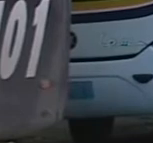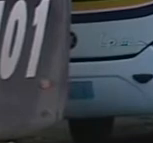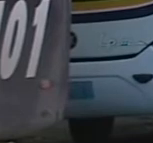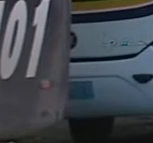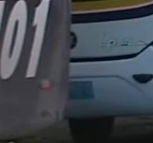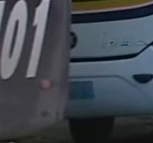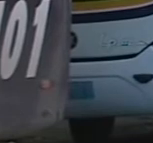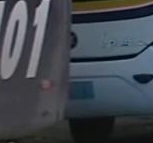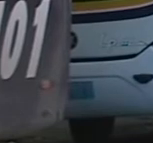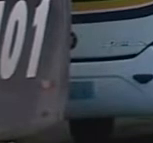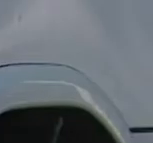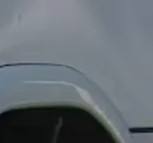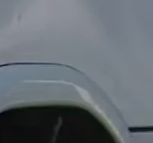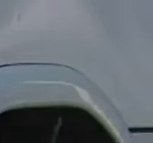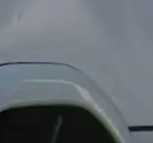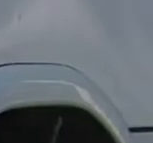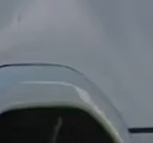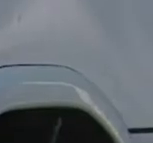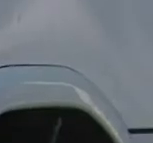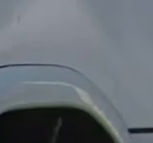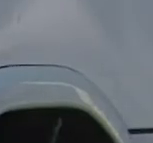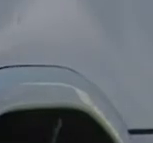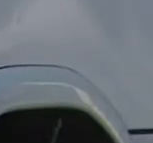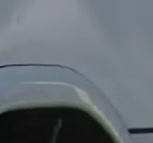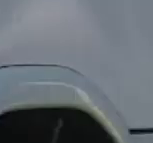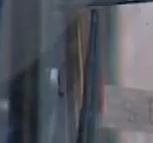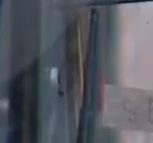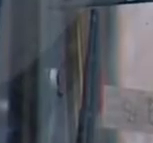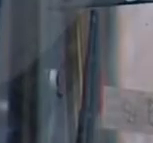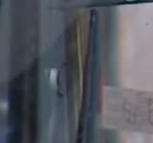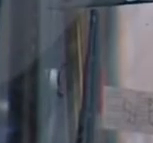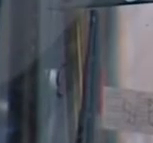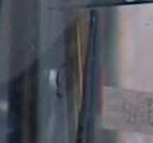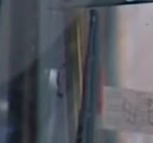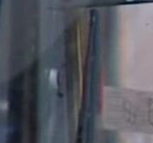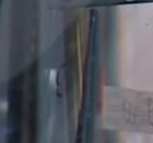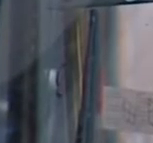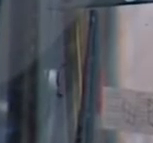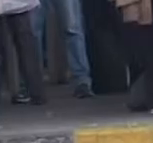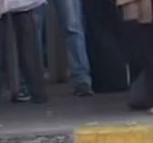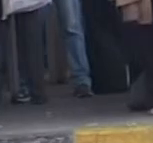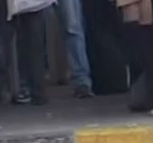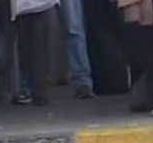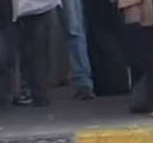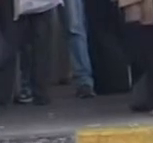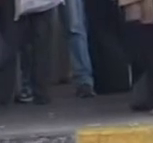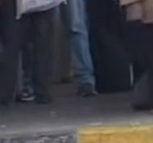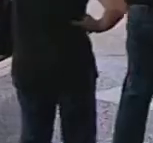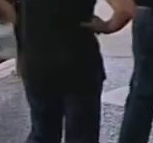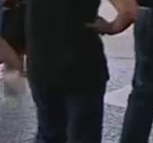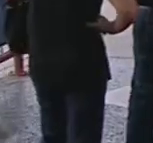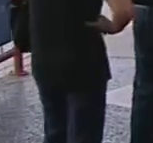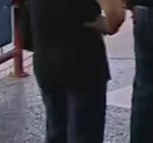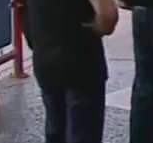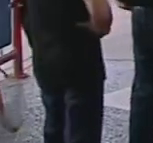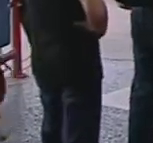Tendrán cerca De 3.500.000 Pasajeros más En forma anual Que eran los comprometidos En los 19 servicios Que deja